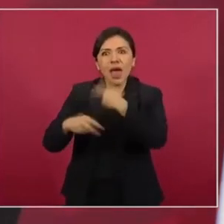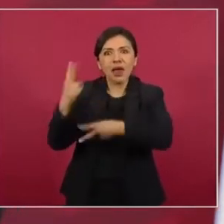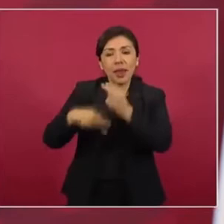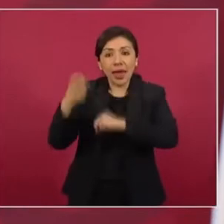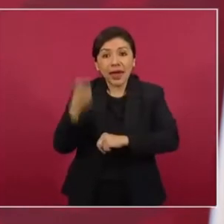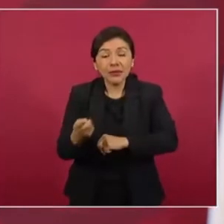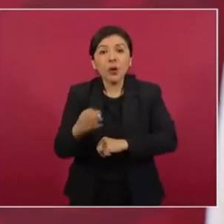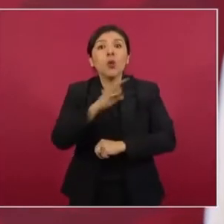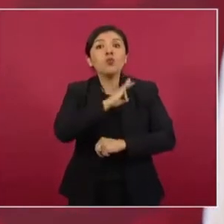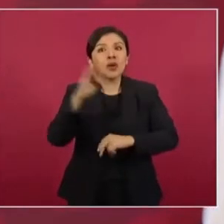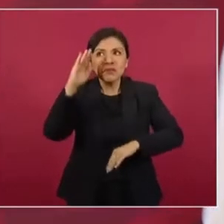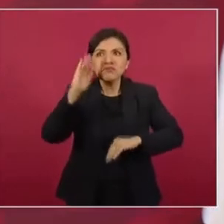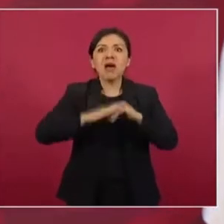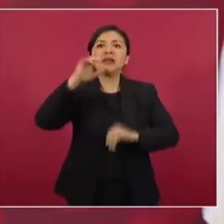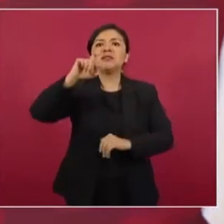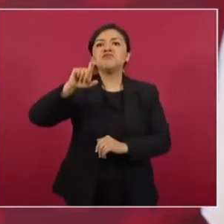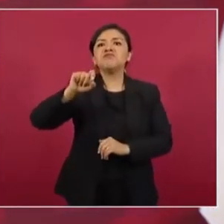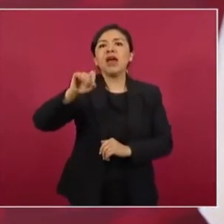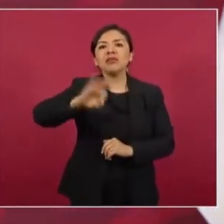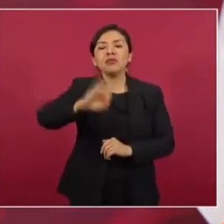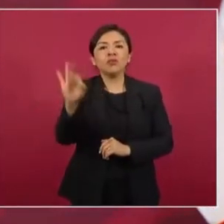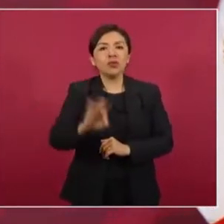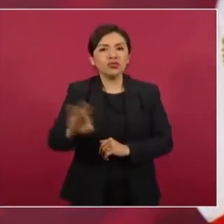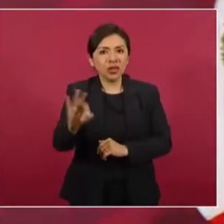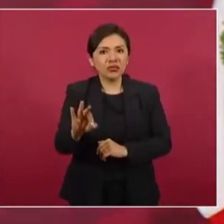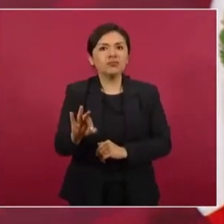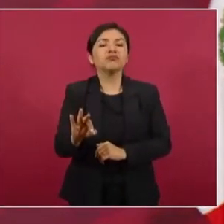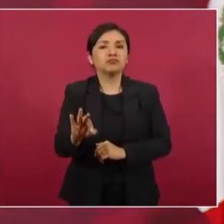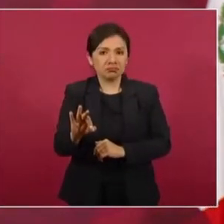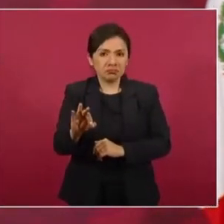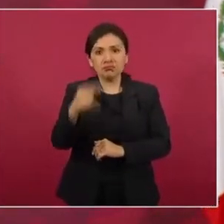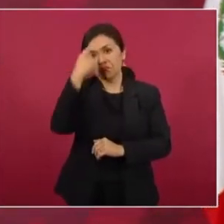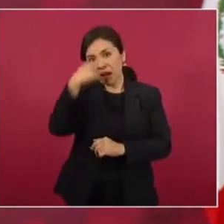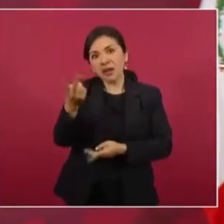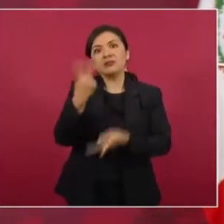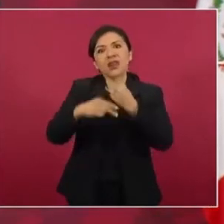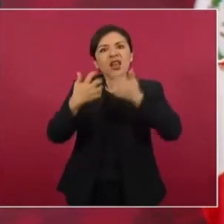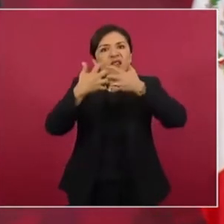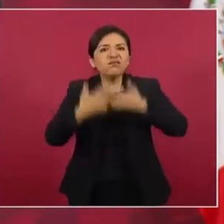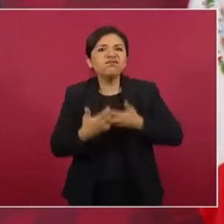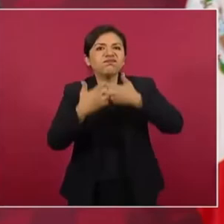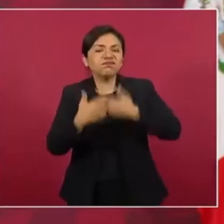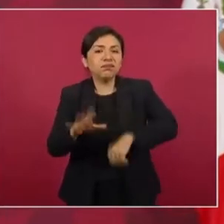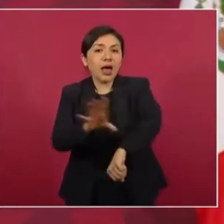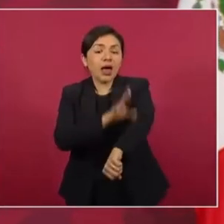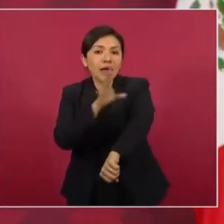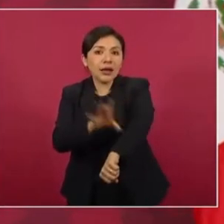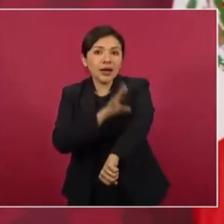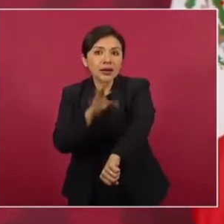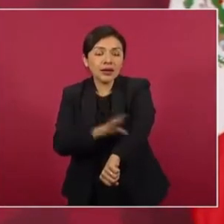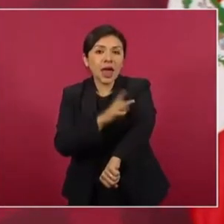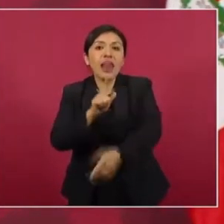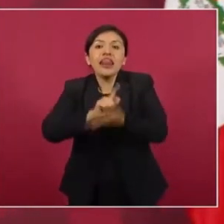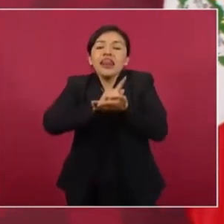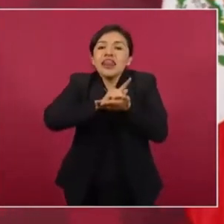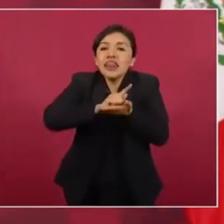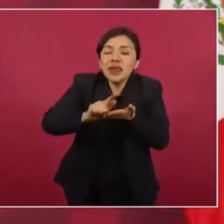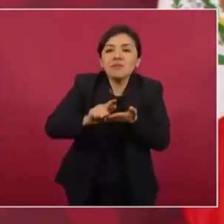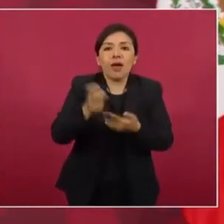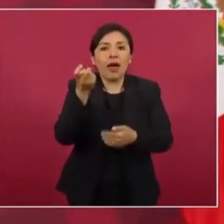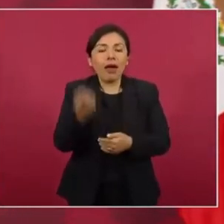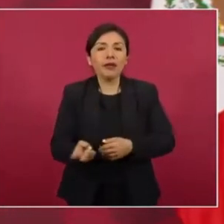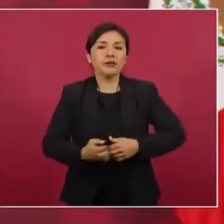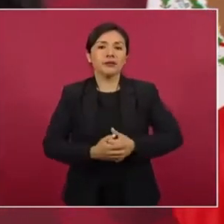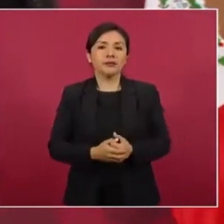vamos a llegar hasta el 20 por ciento de generación de energía limpia,